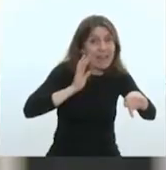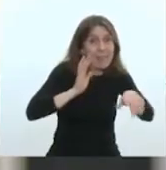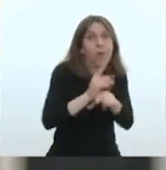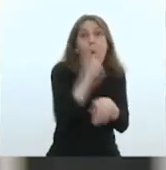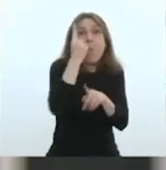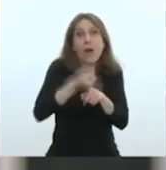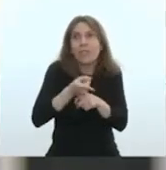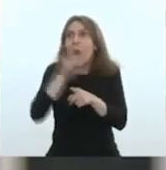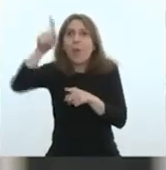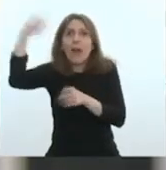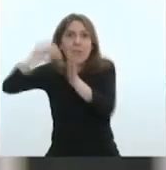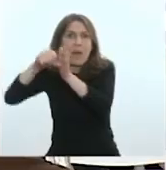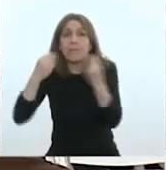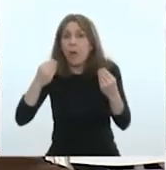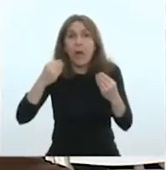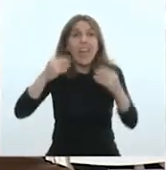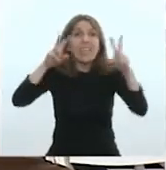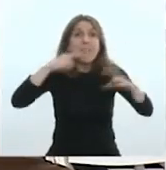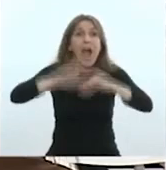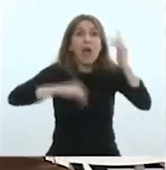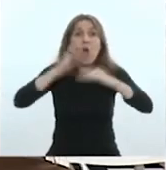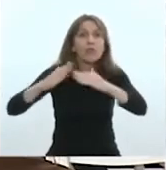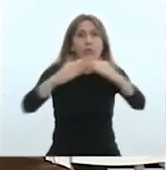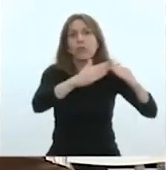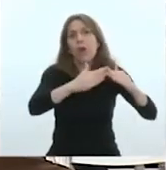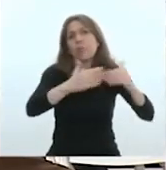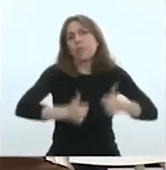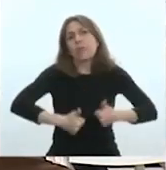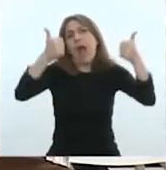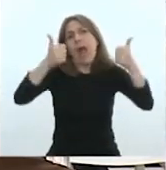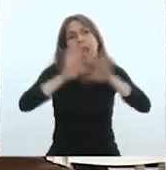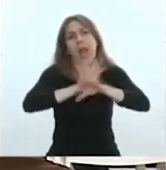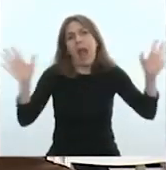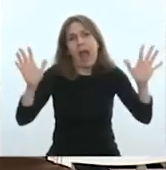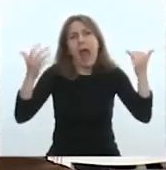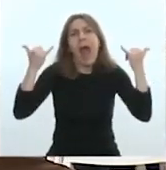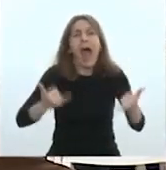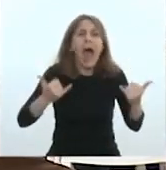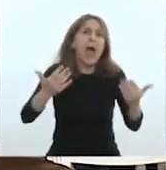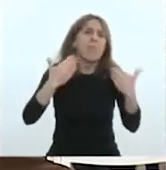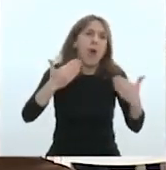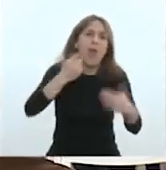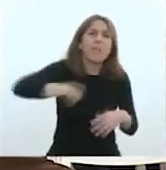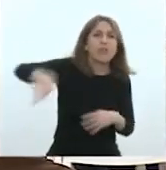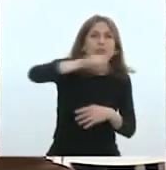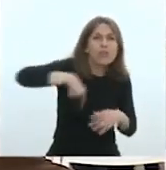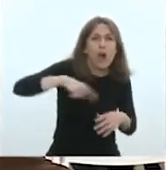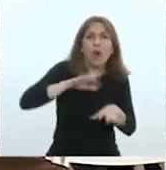porque en realidad la construcción es absolutamente virtuosa, lo que logra es que podamos rápidamente